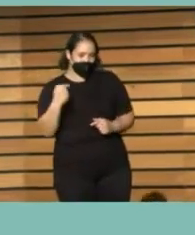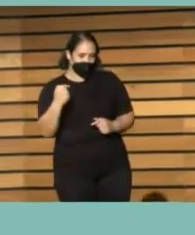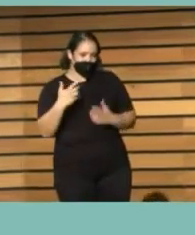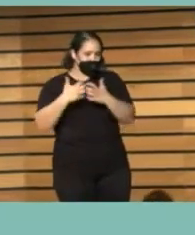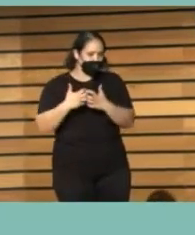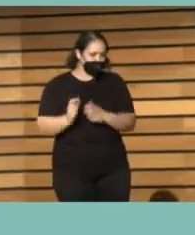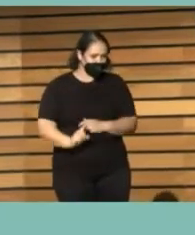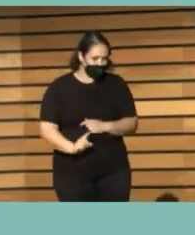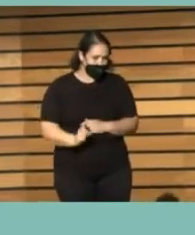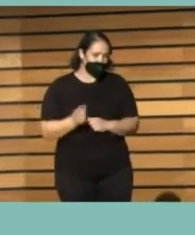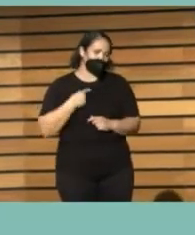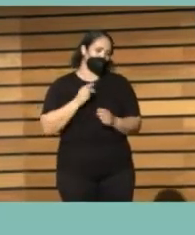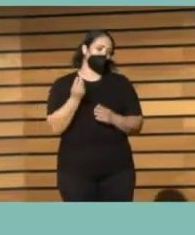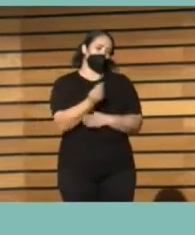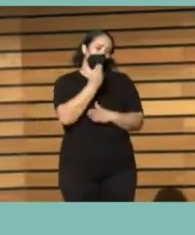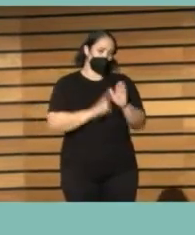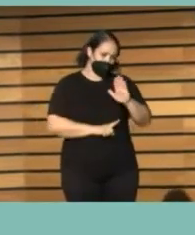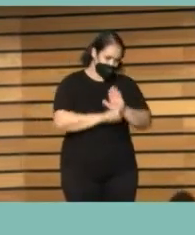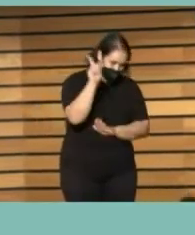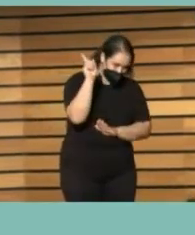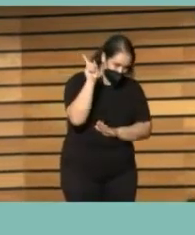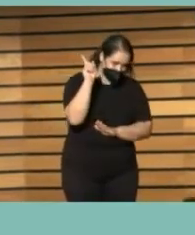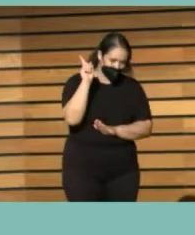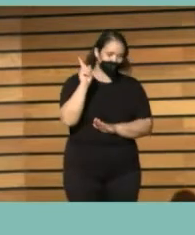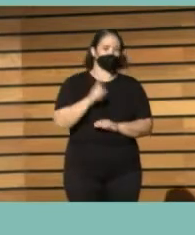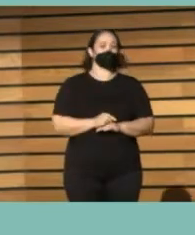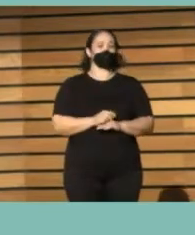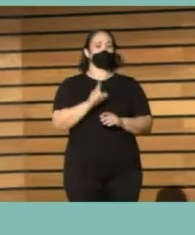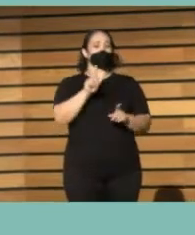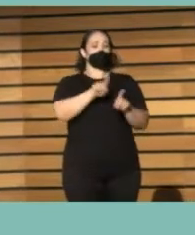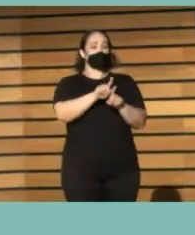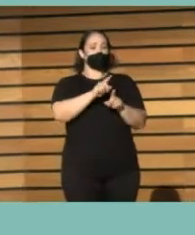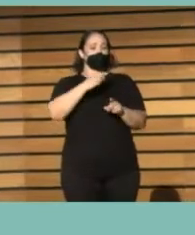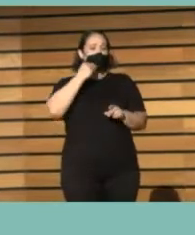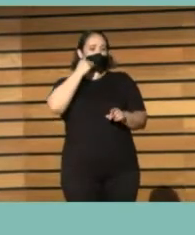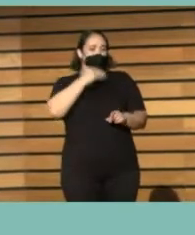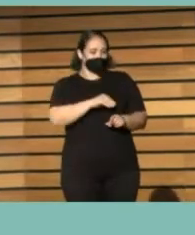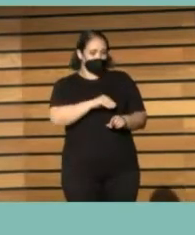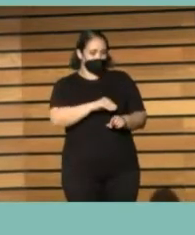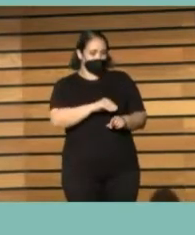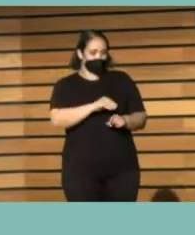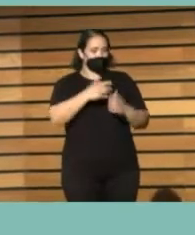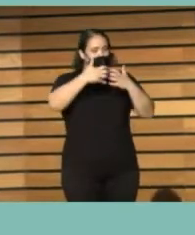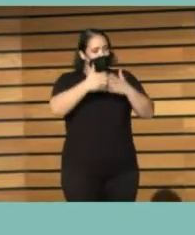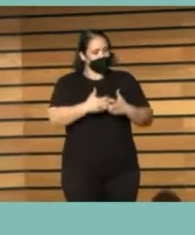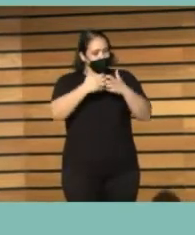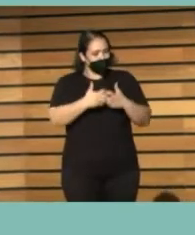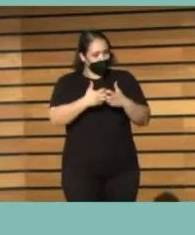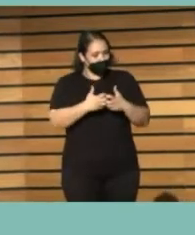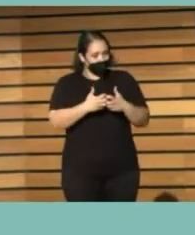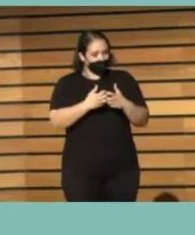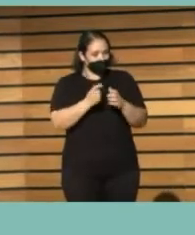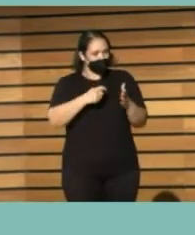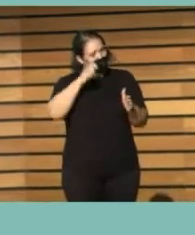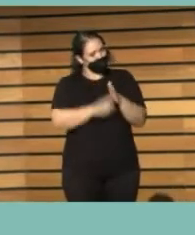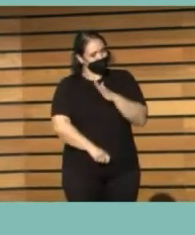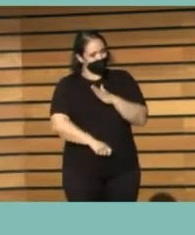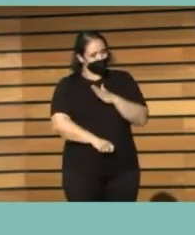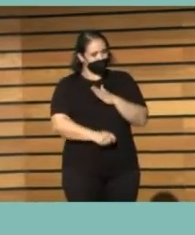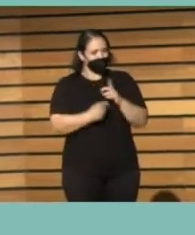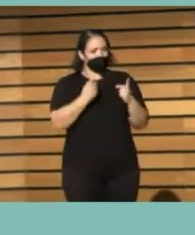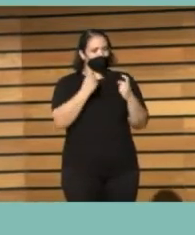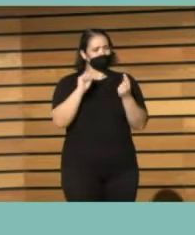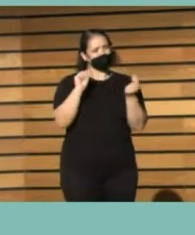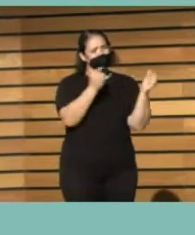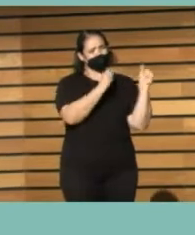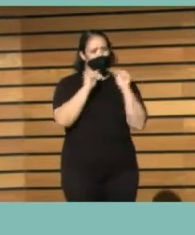o qué no ha funcionado. Pues el CCB es muy rígido, tiene una rigidez de funcionamiento excesiva y hay una falta de